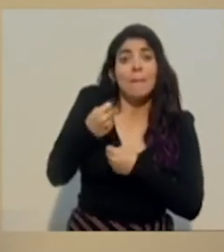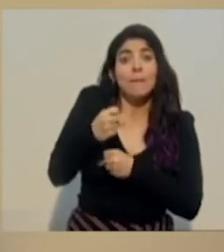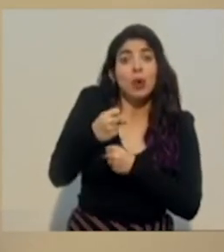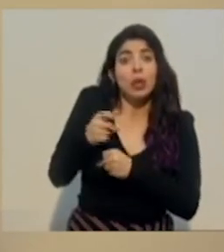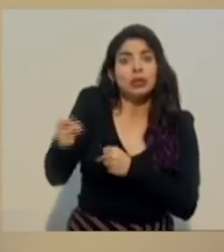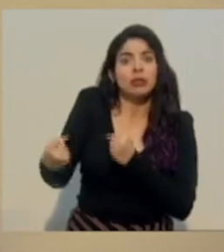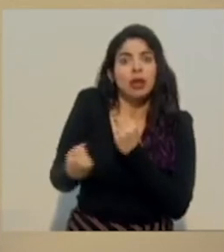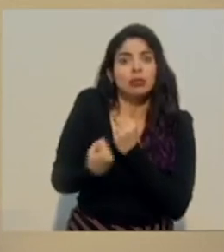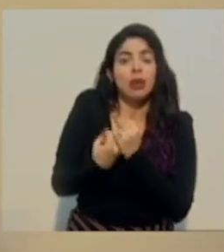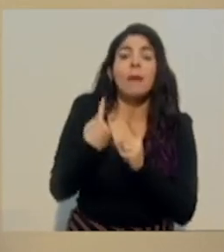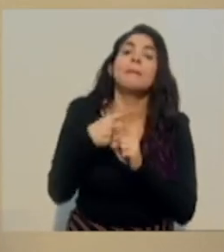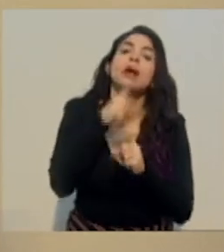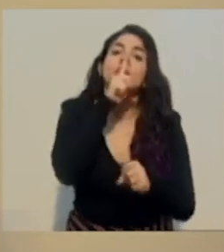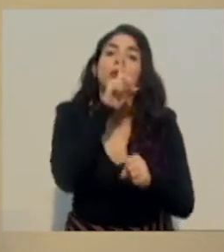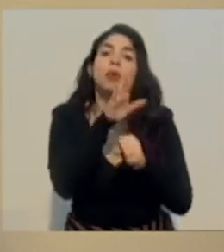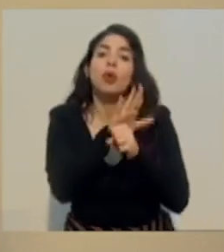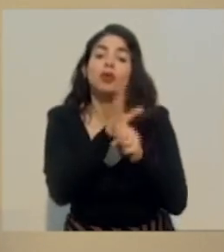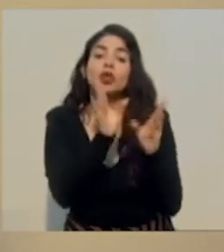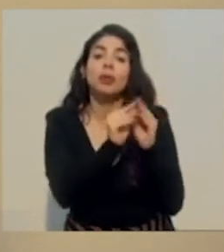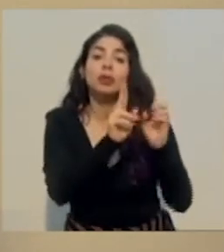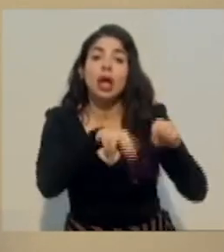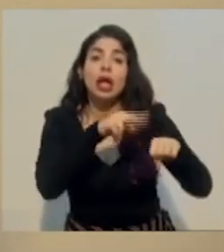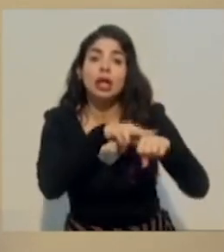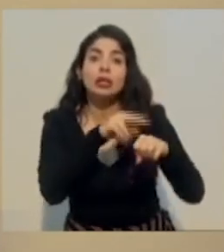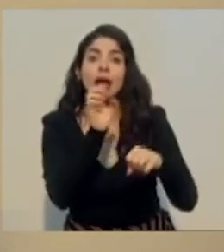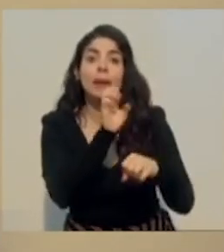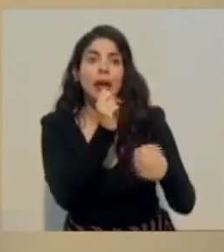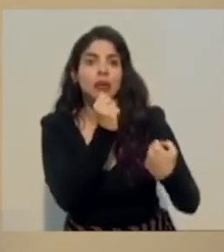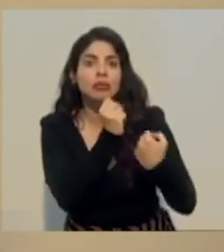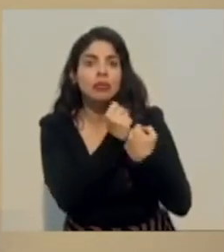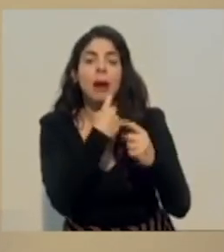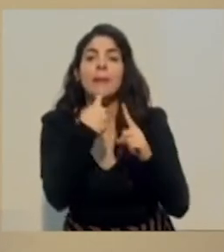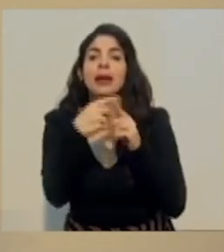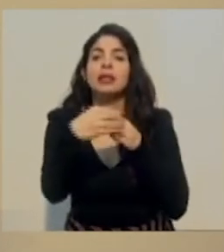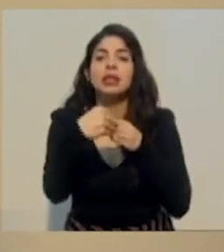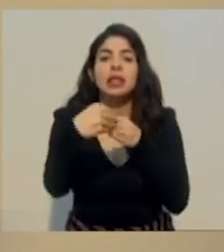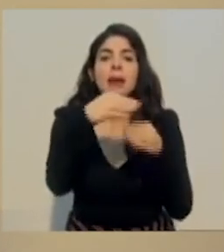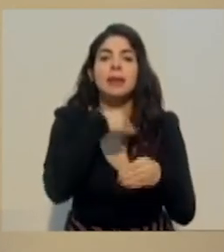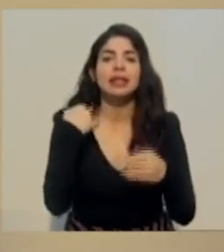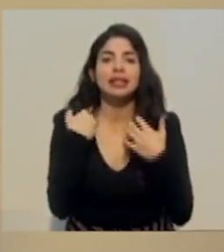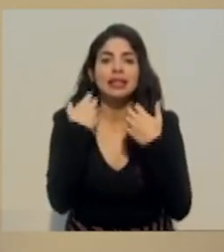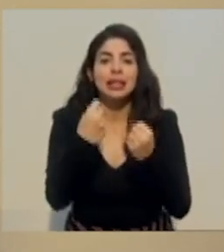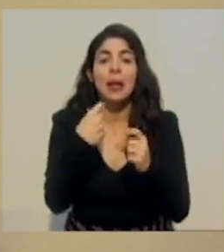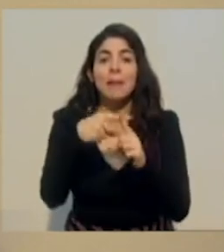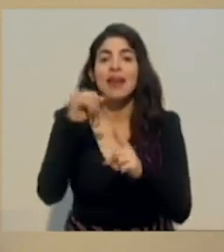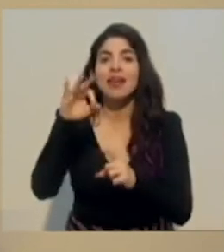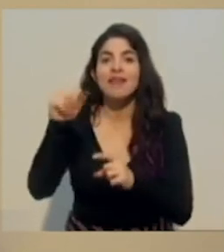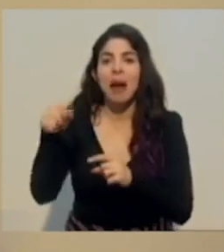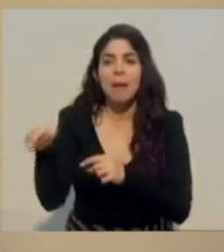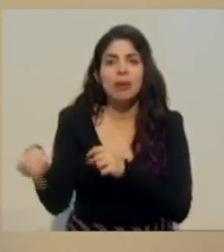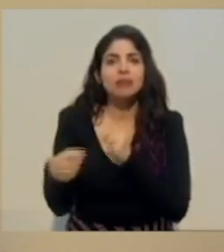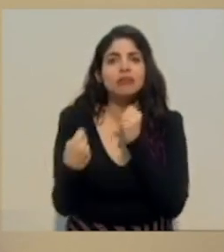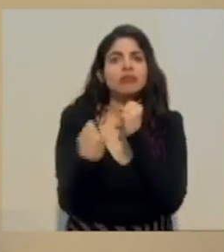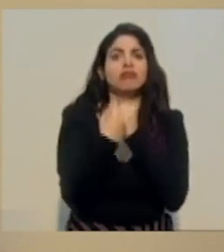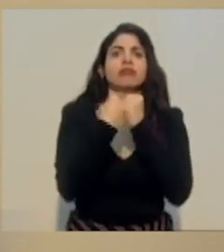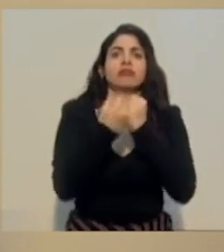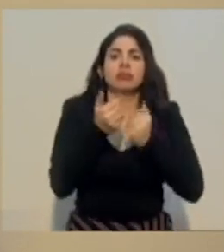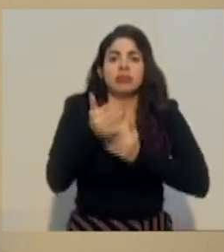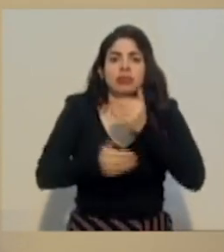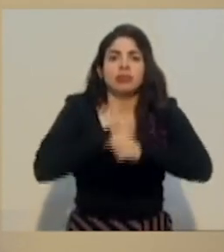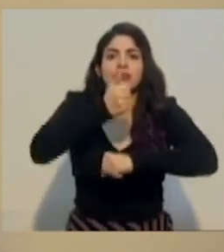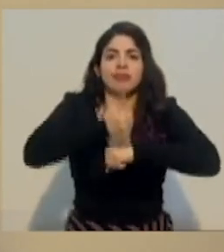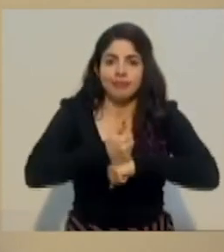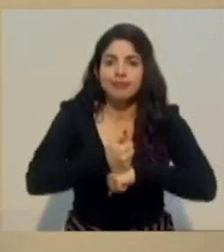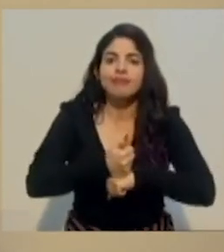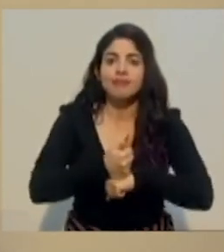Comisión Nacional de Emergencias y la guía y el compromiso del Ministerio de Salud junto con el IFAM. Nosotras y nosotros creemos que